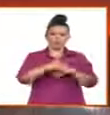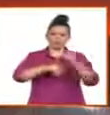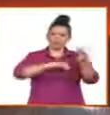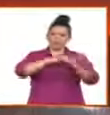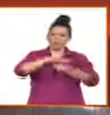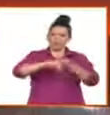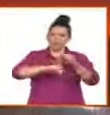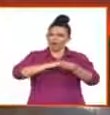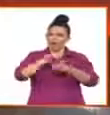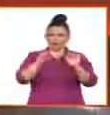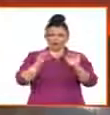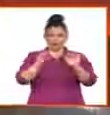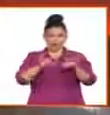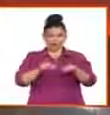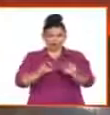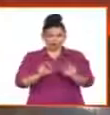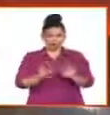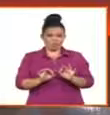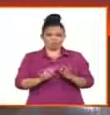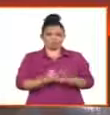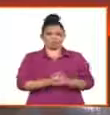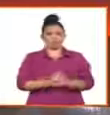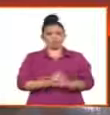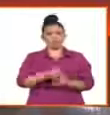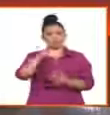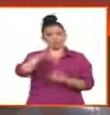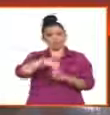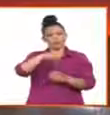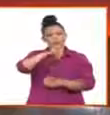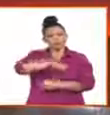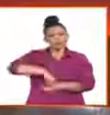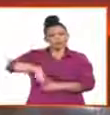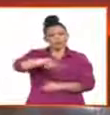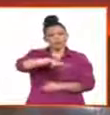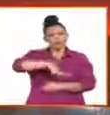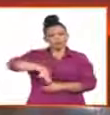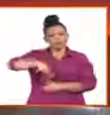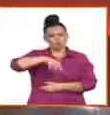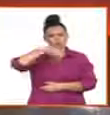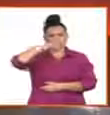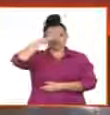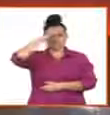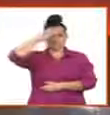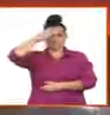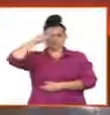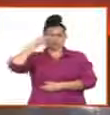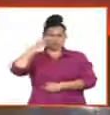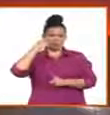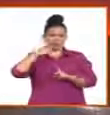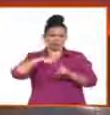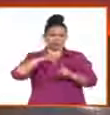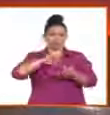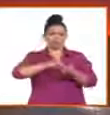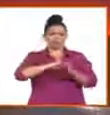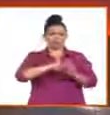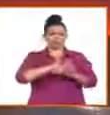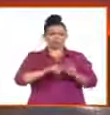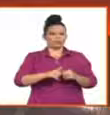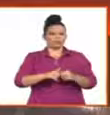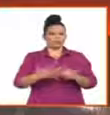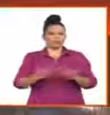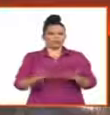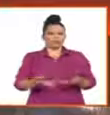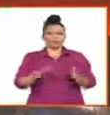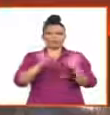sucedido, lógicamente, en la sociedad cubana. Y lo que trata el proyecto es de no dejar a